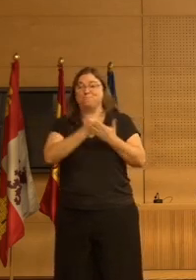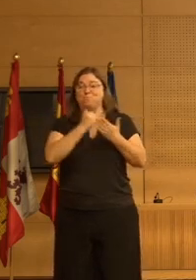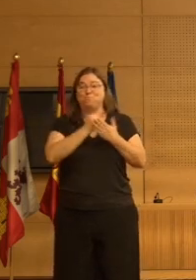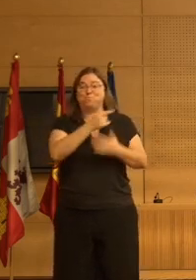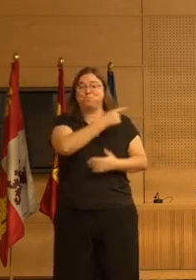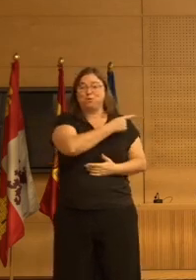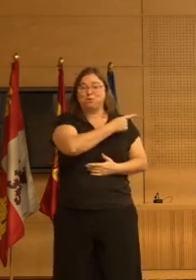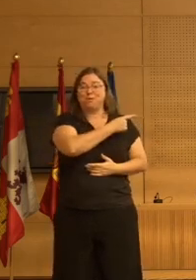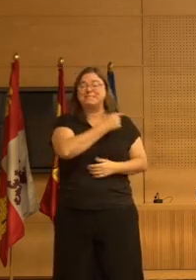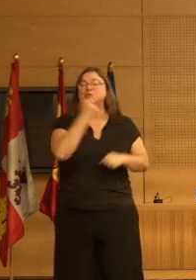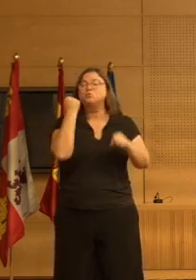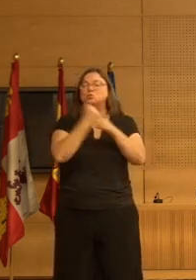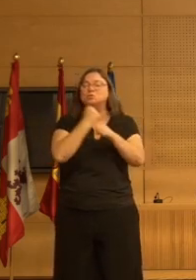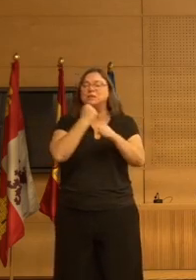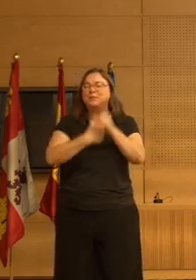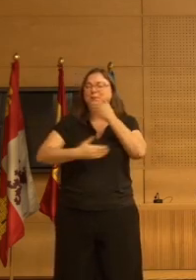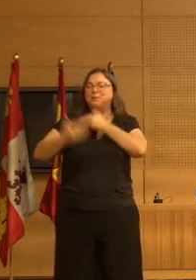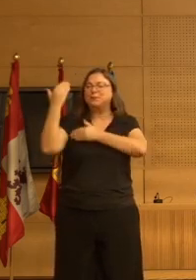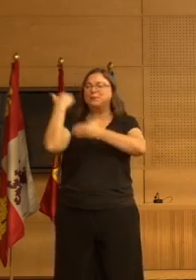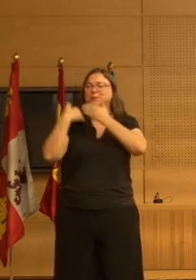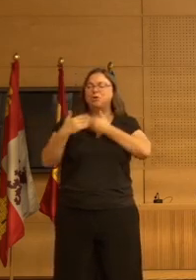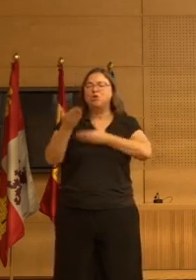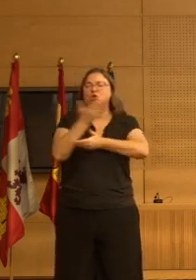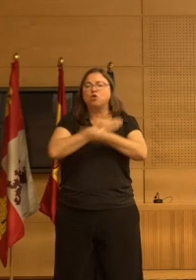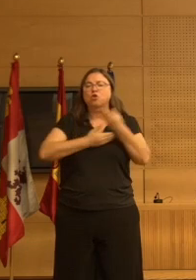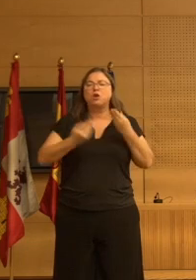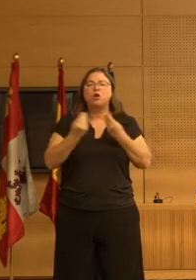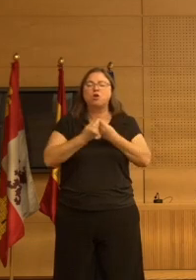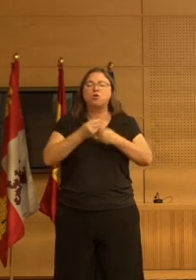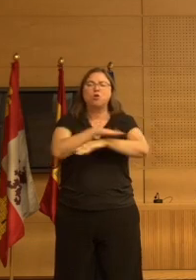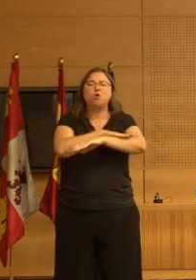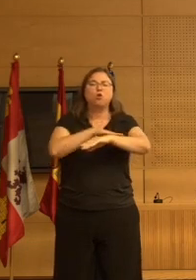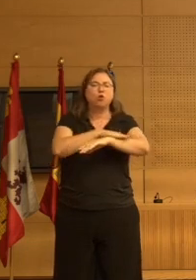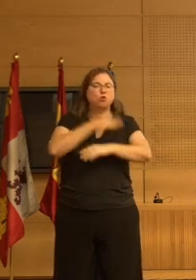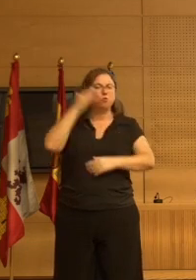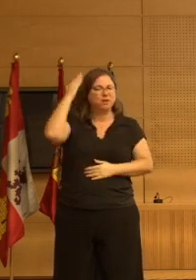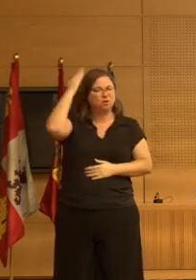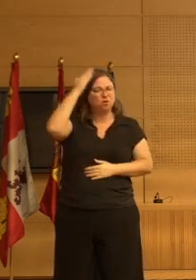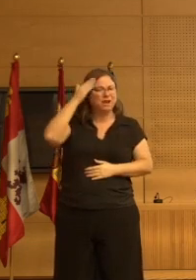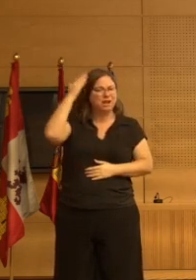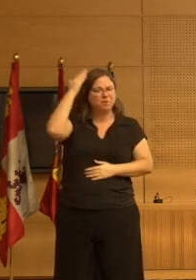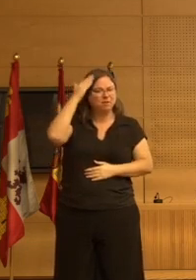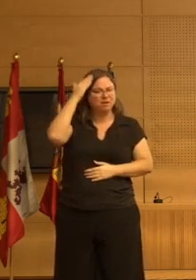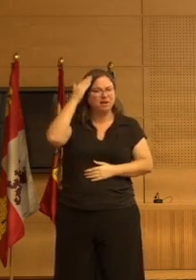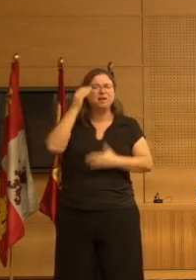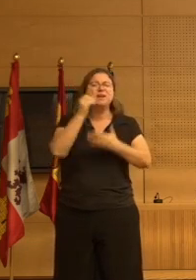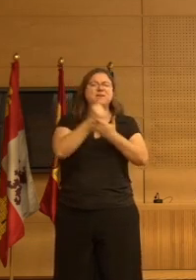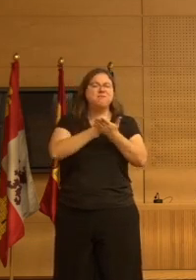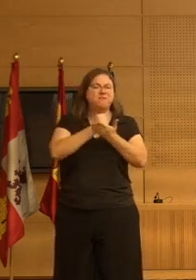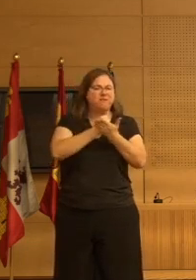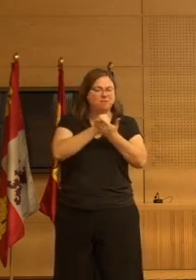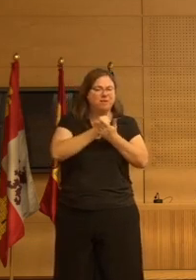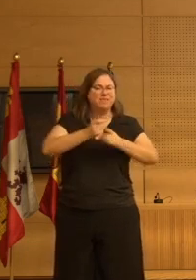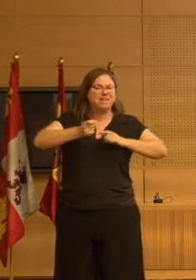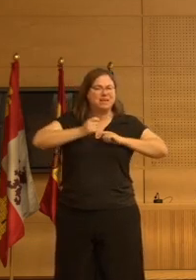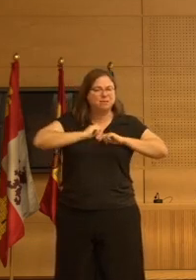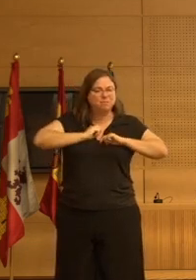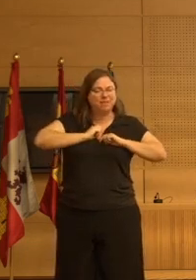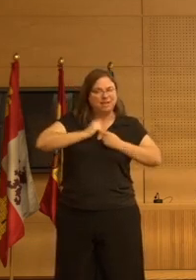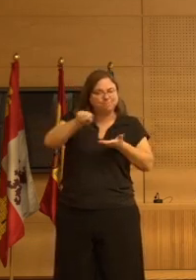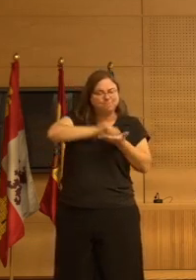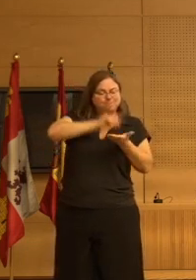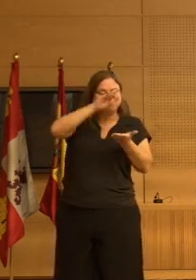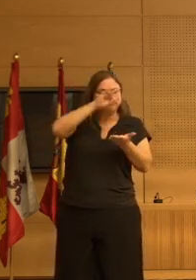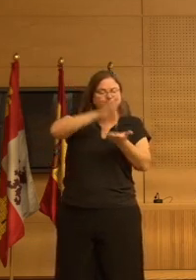ello. Este es un trabajo que hicimos en colaboración con el Gobierno de Navarra, con la Dirección de Farmacia. Nos facilitaron los registros de todos los